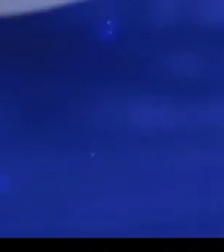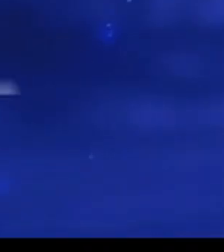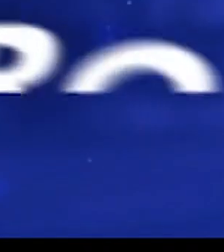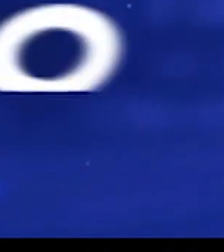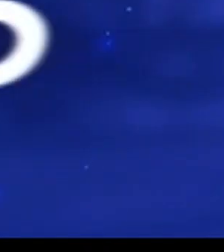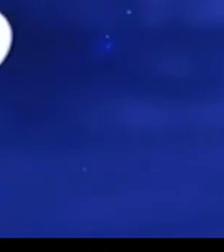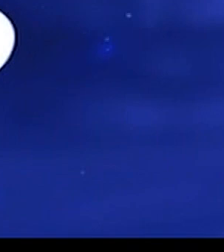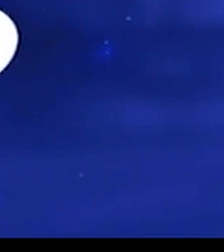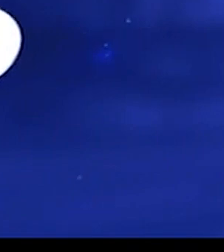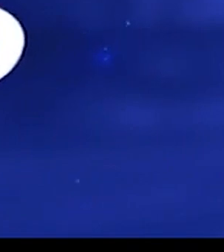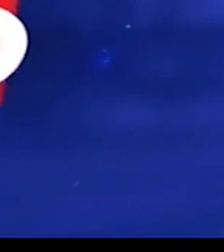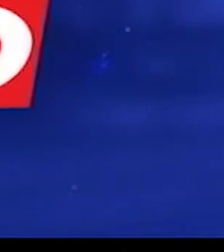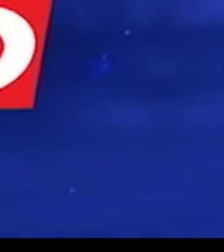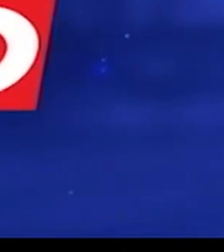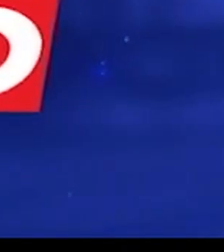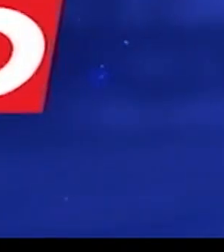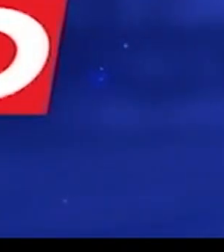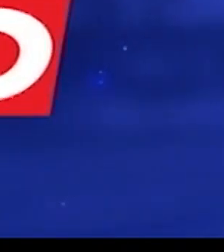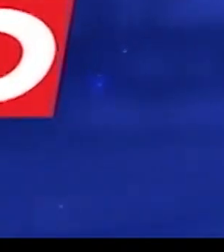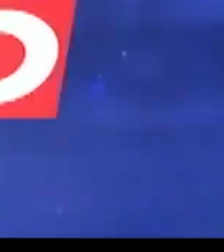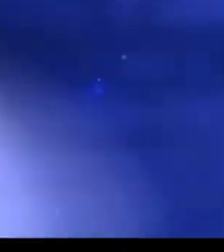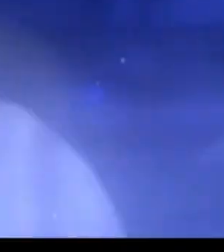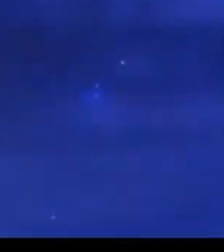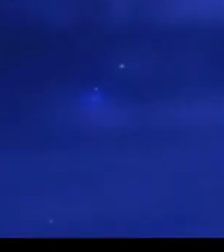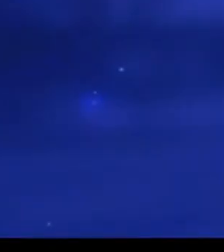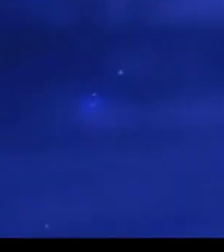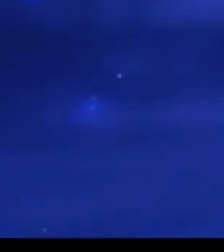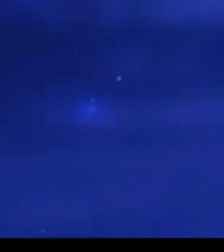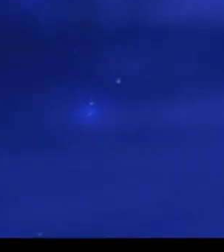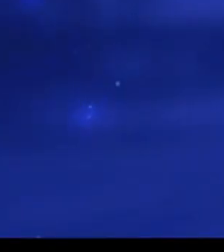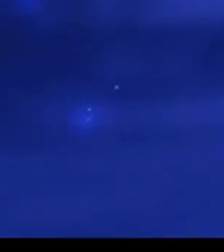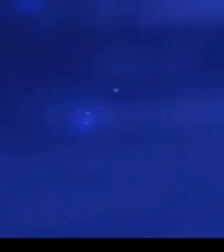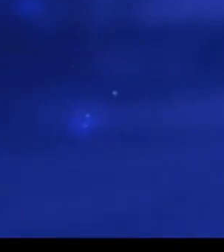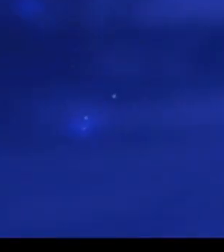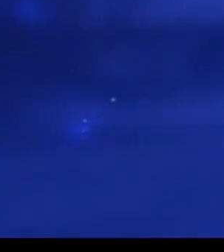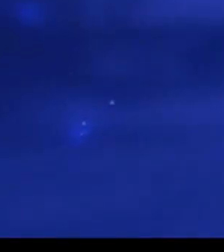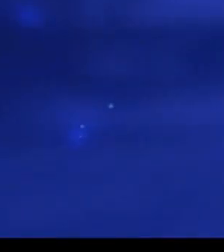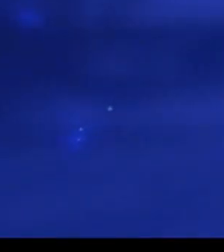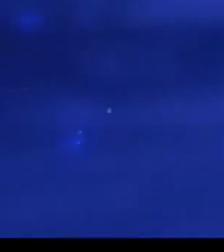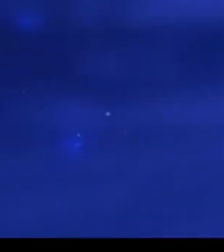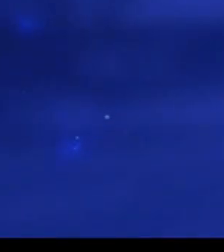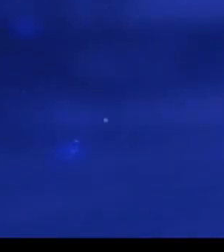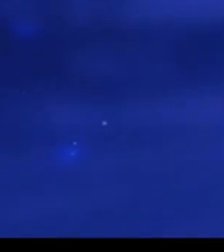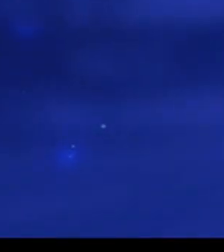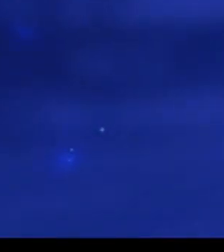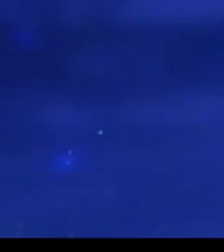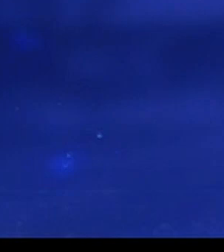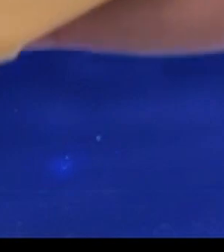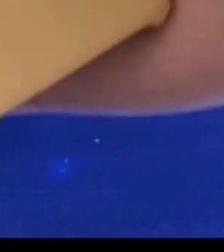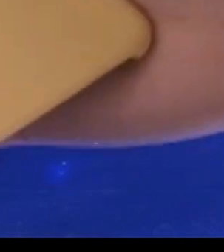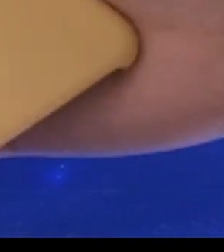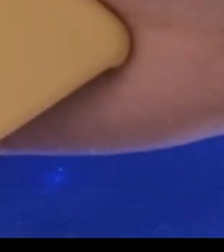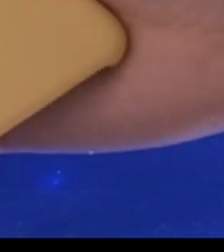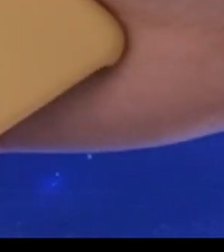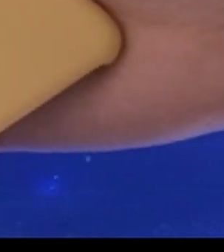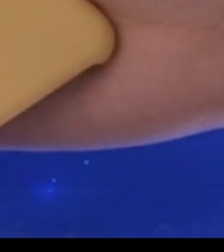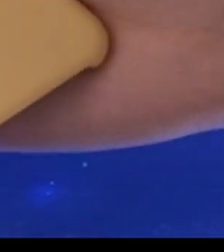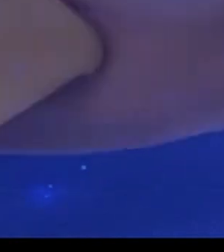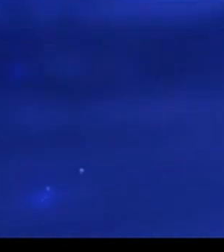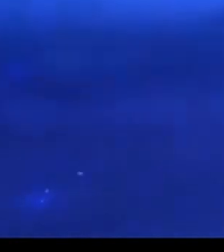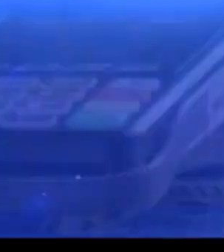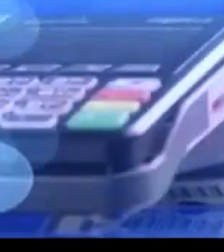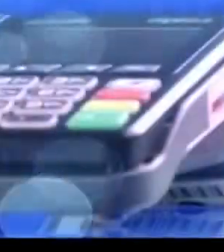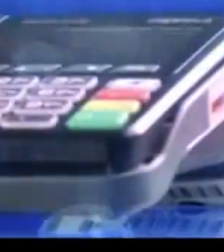para el BCR su salud va primero evite el contacto al pagar utilice la pulsera o el sticker para compras del